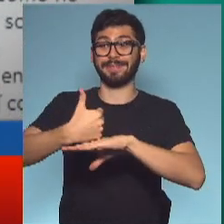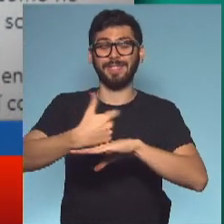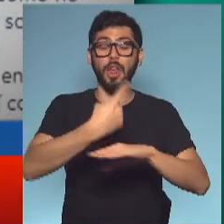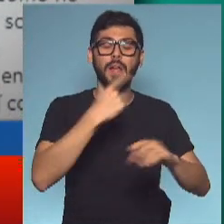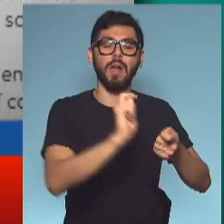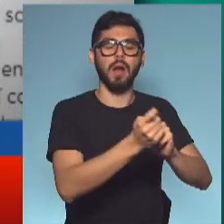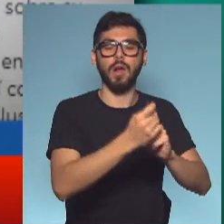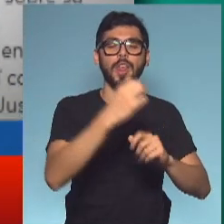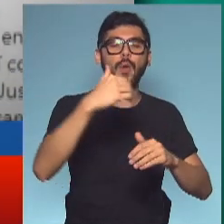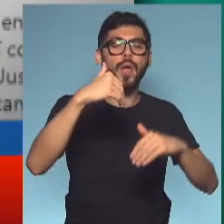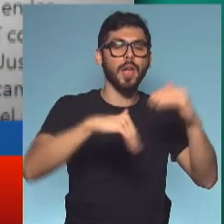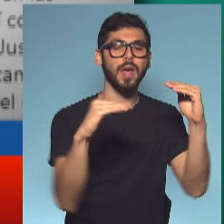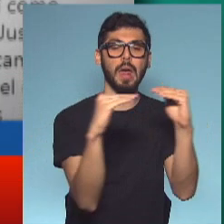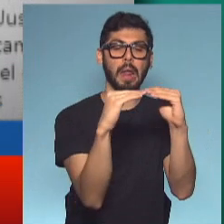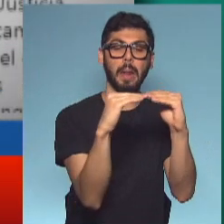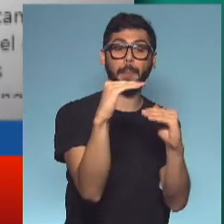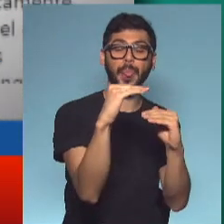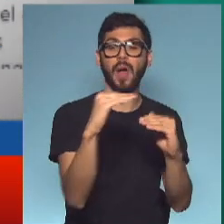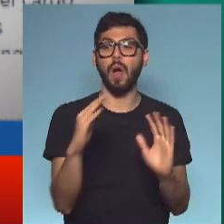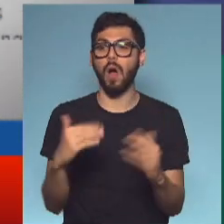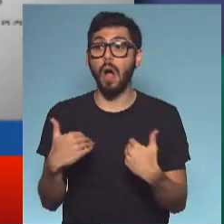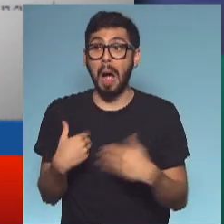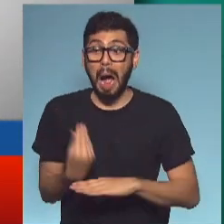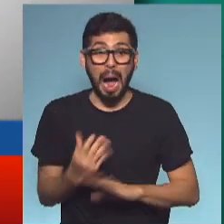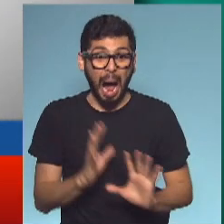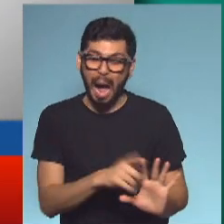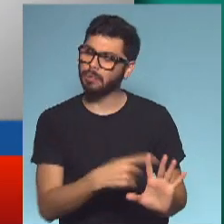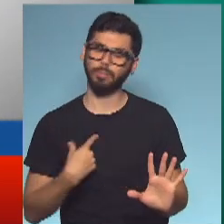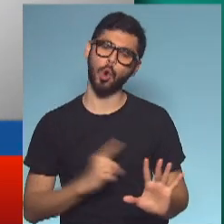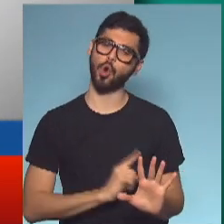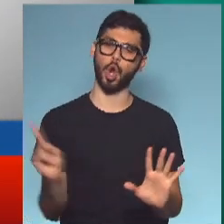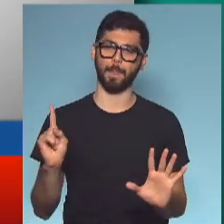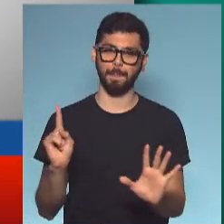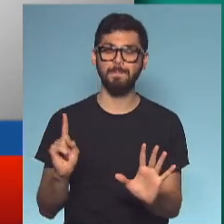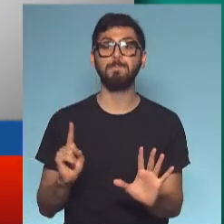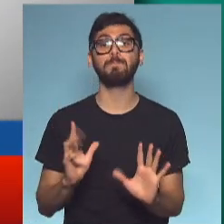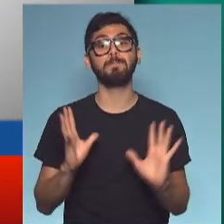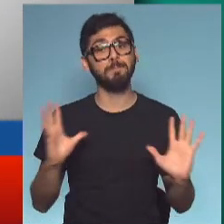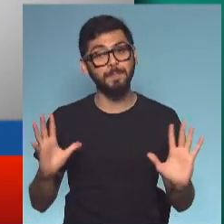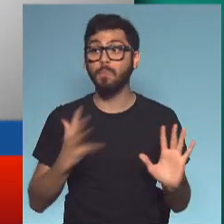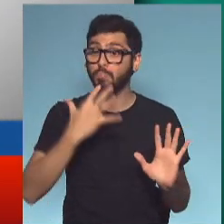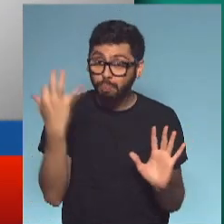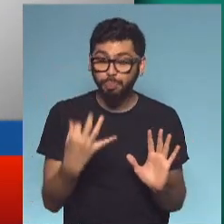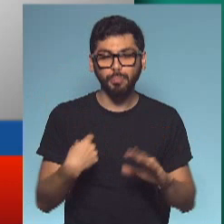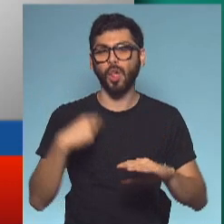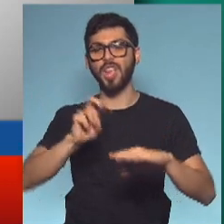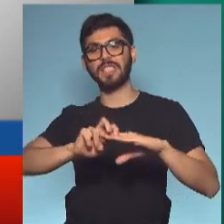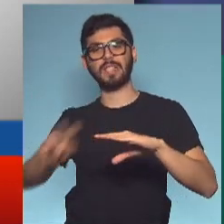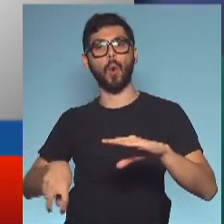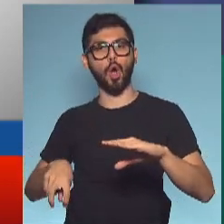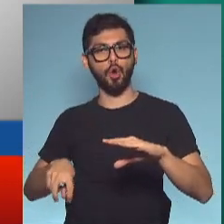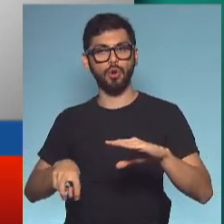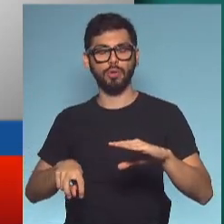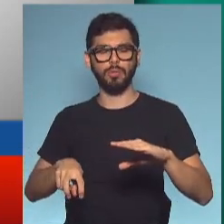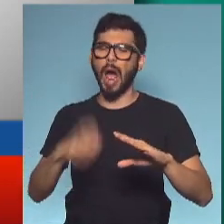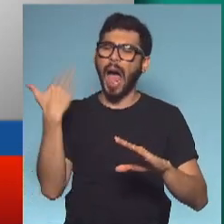un obstáculo para él que no está dispuesto a asumir. Con lo cual, literalmente, ha dado un paso al costado de su postulación. ¿Qué se